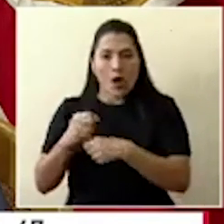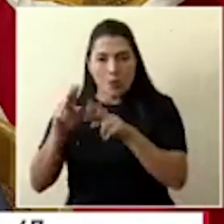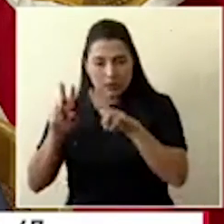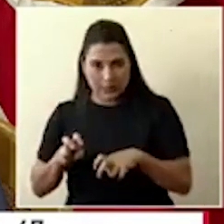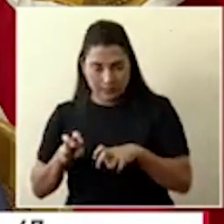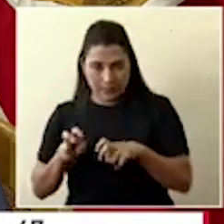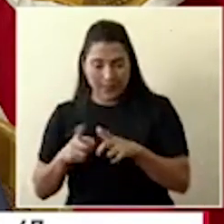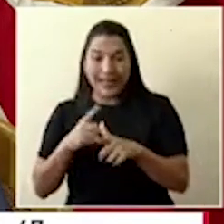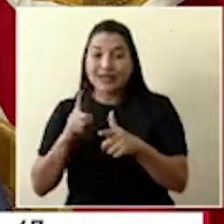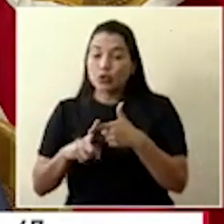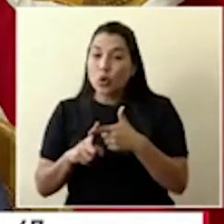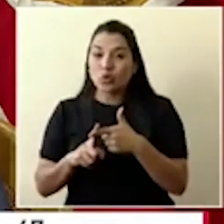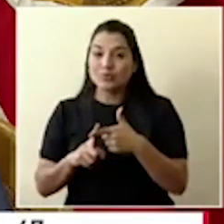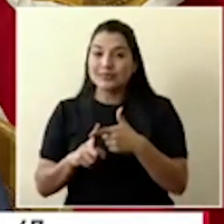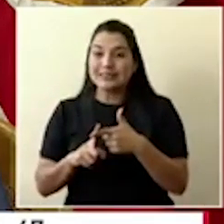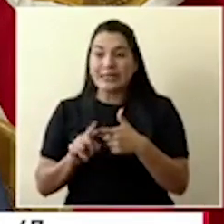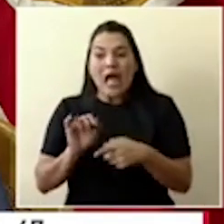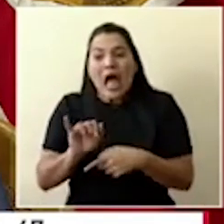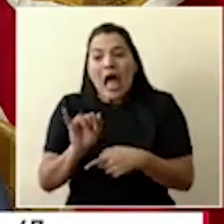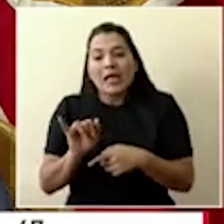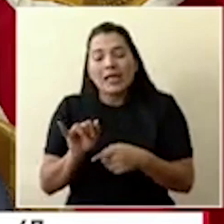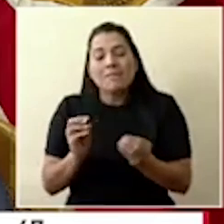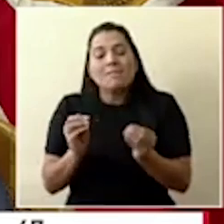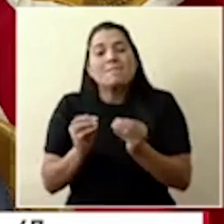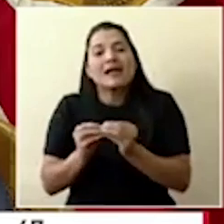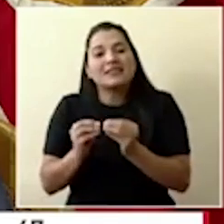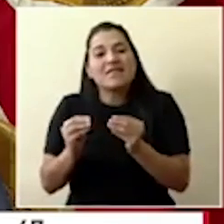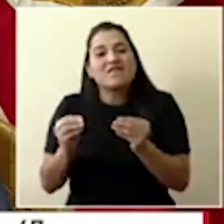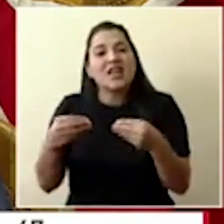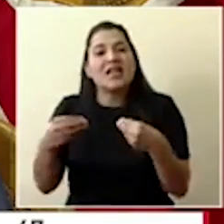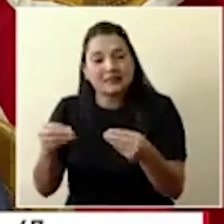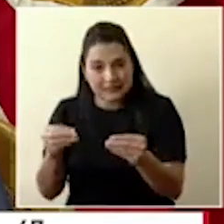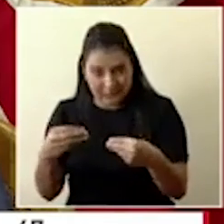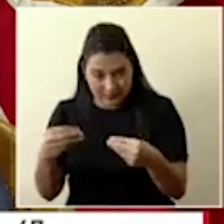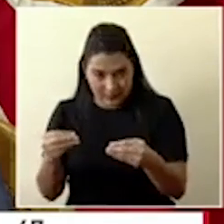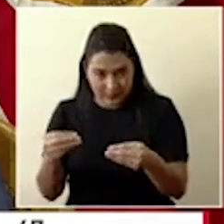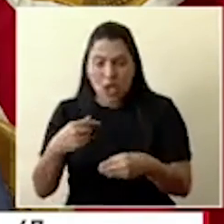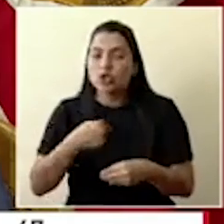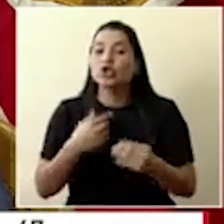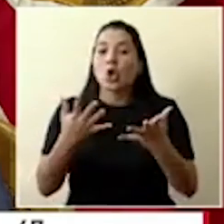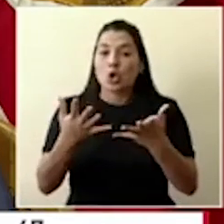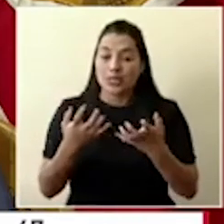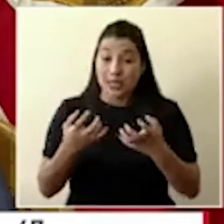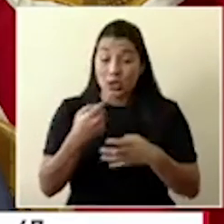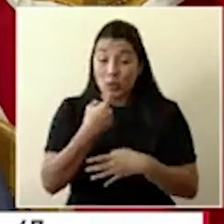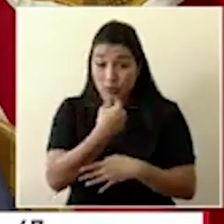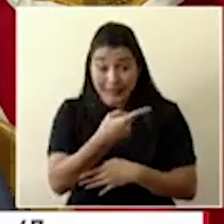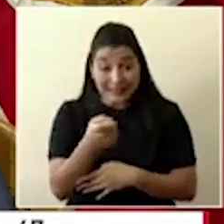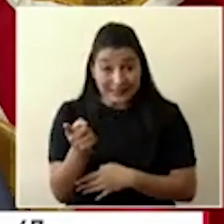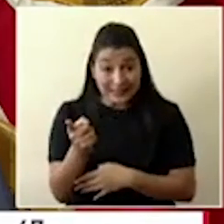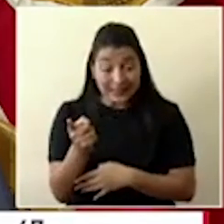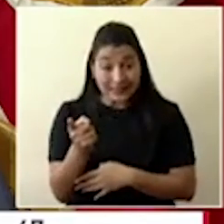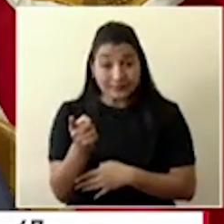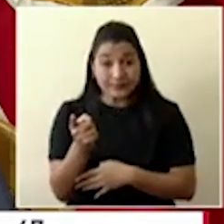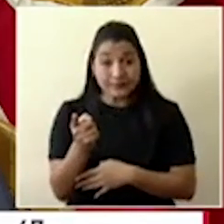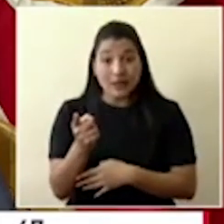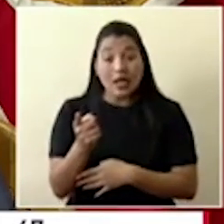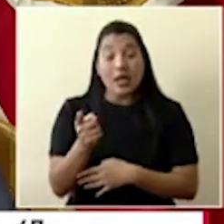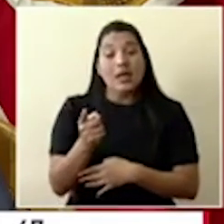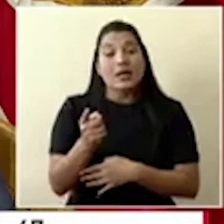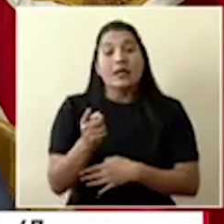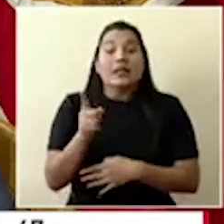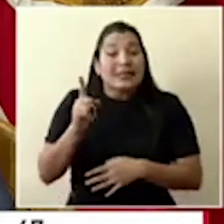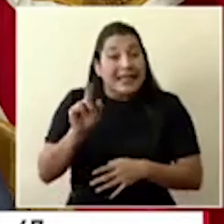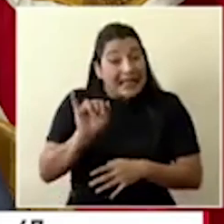esa flexibilidad en ese criterio. Y yo sí quiero decir que si bien estos casos hay que